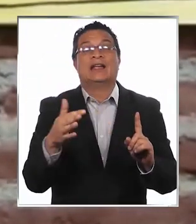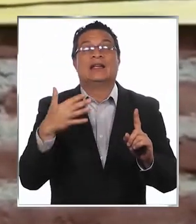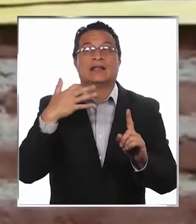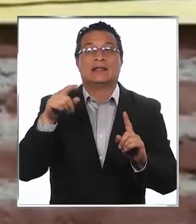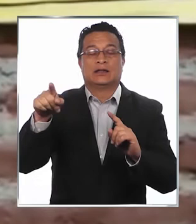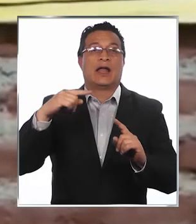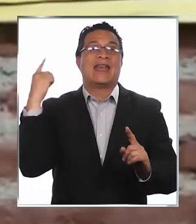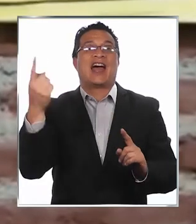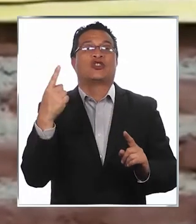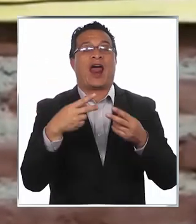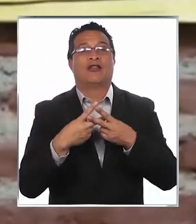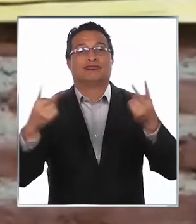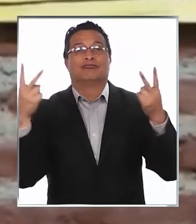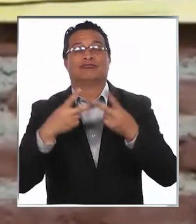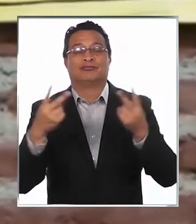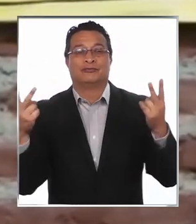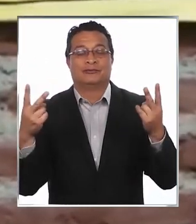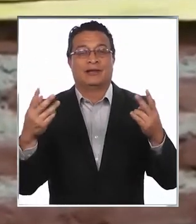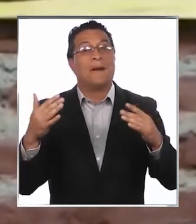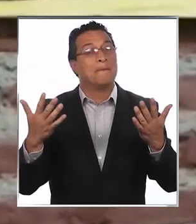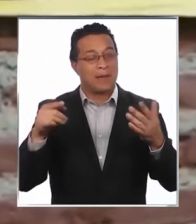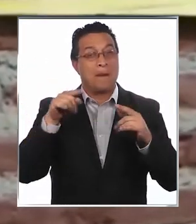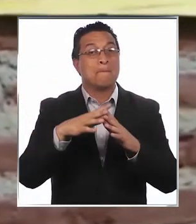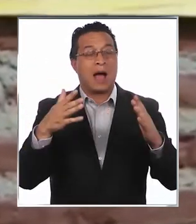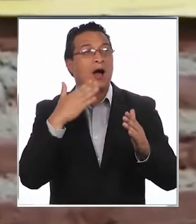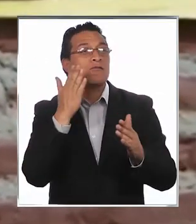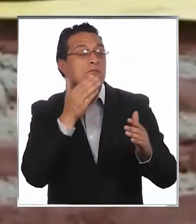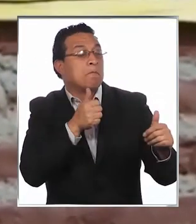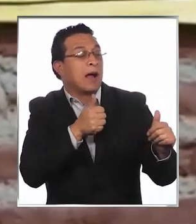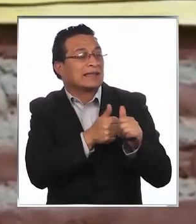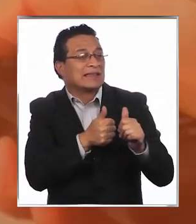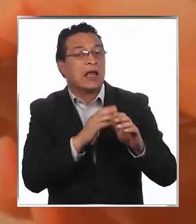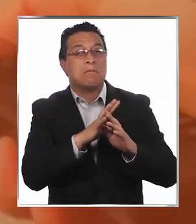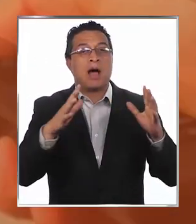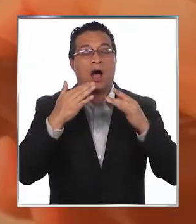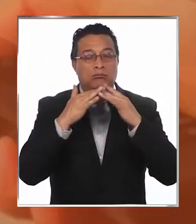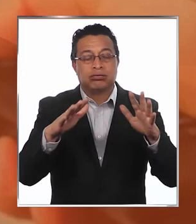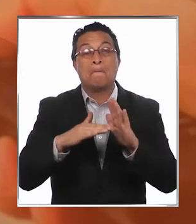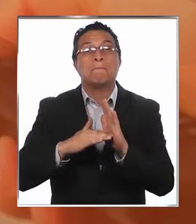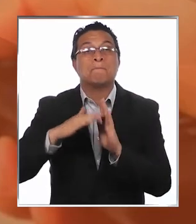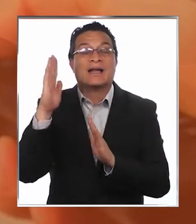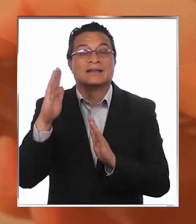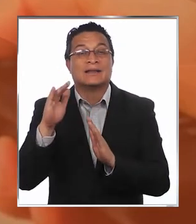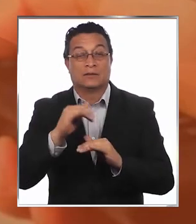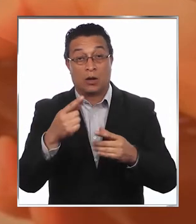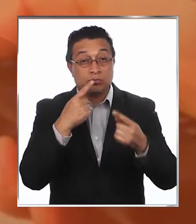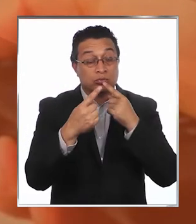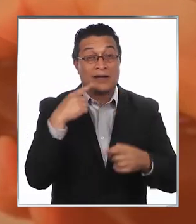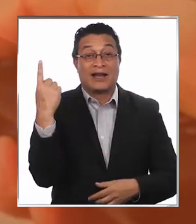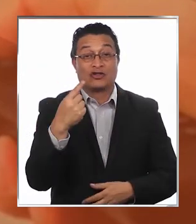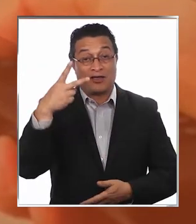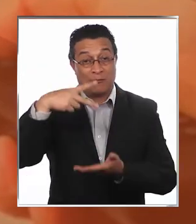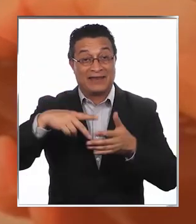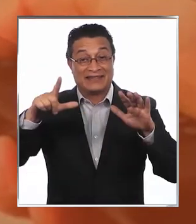entregan las cadenas nacionales, sino también evidentemente más cercana y más abundante. Según la Encuesta Nacional de Televisión 2017,